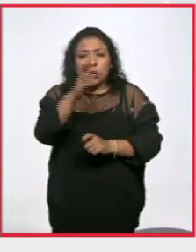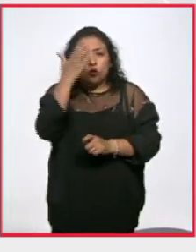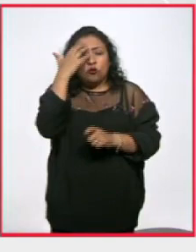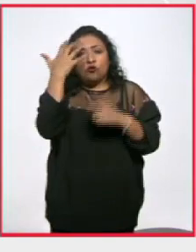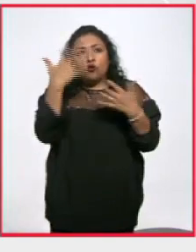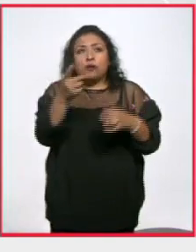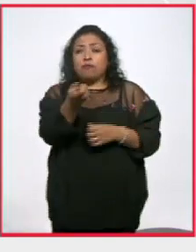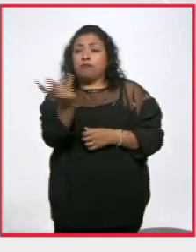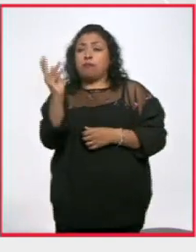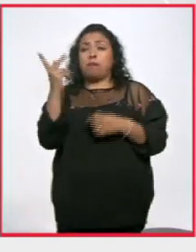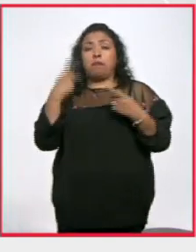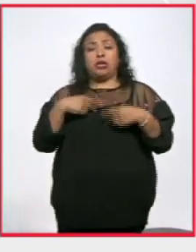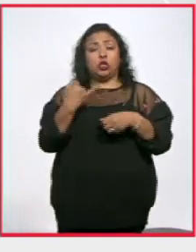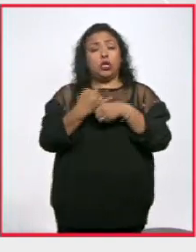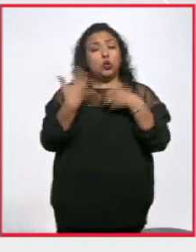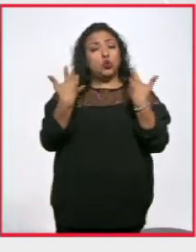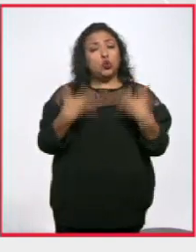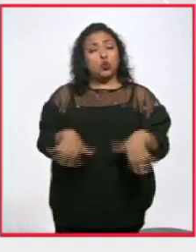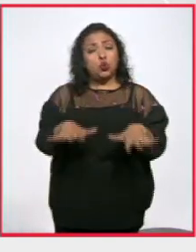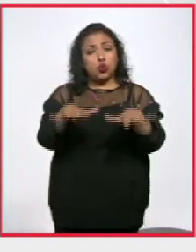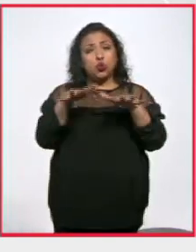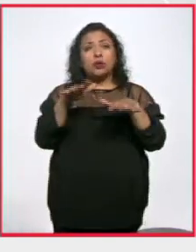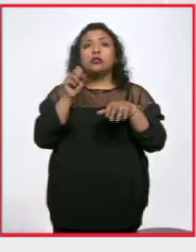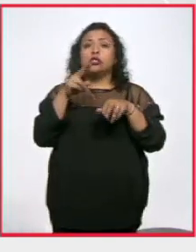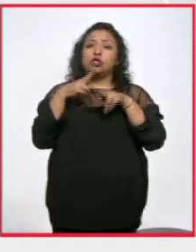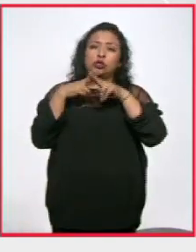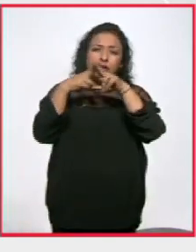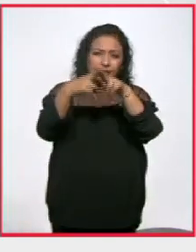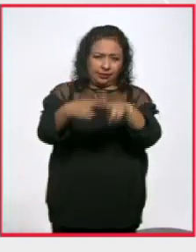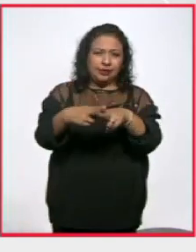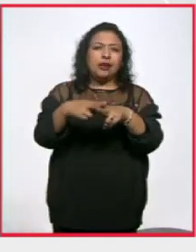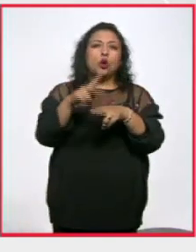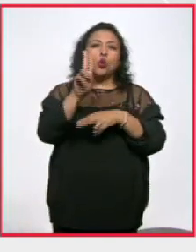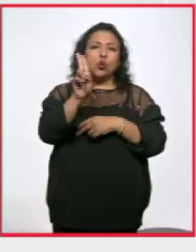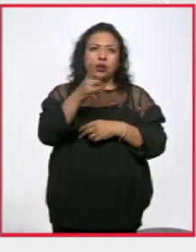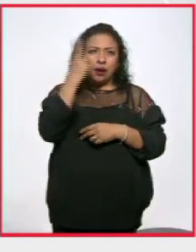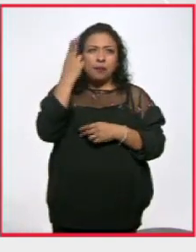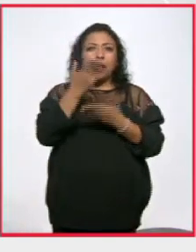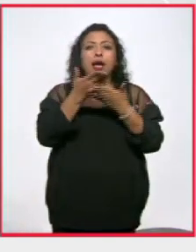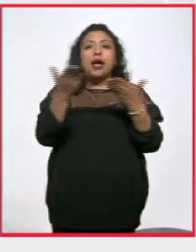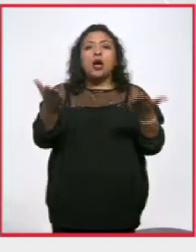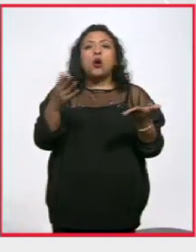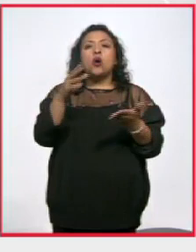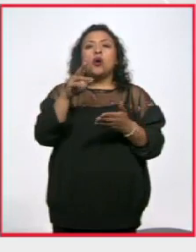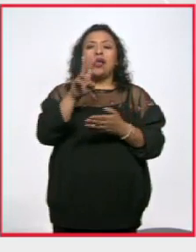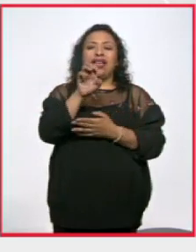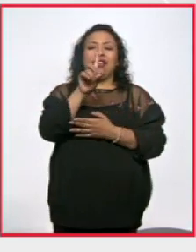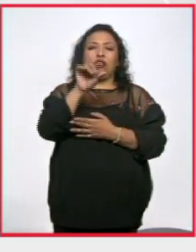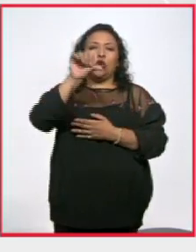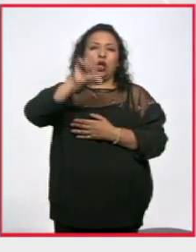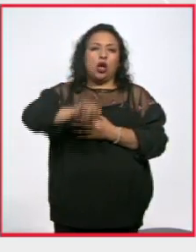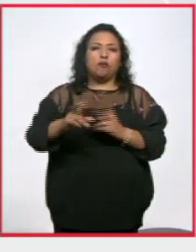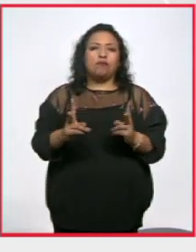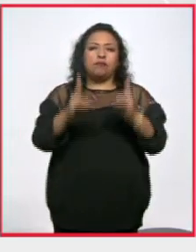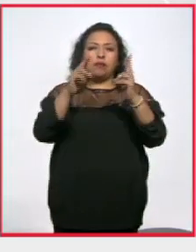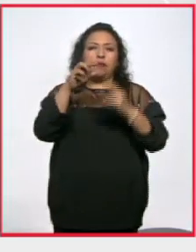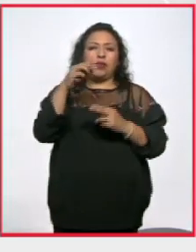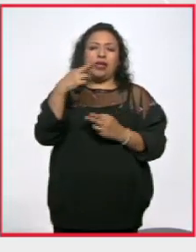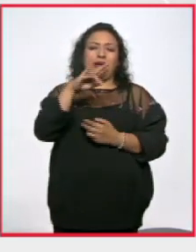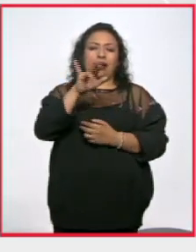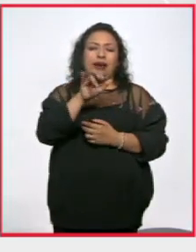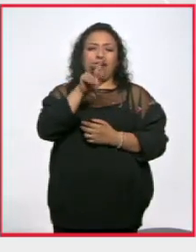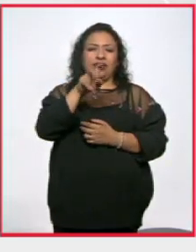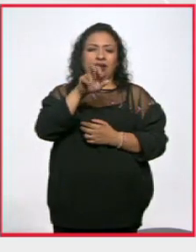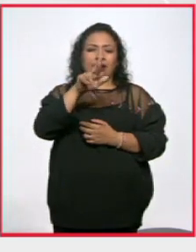Grandes personajes todos y a propósito de este aniversario de la UNAM vamos a nuestra editorial de esta noche con el maestro Javier